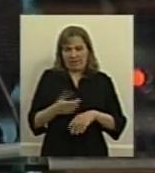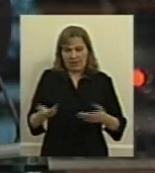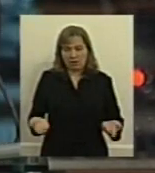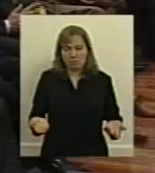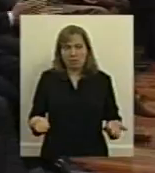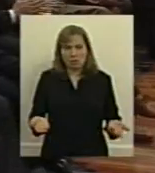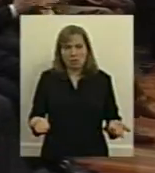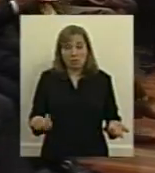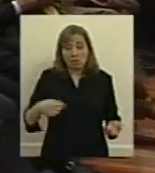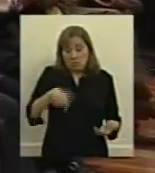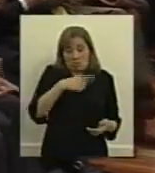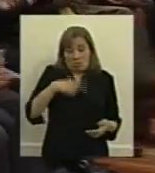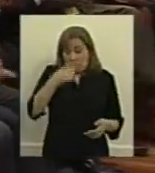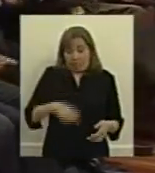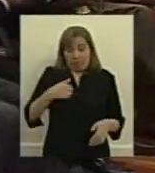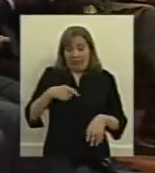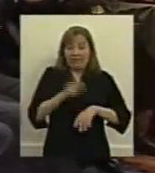si estás enfermo